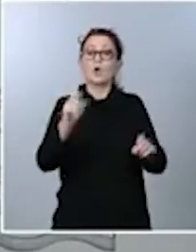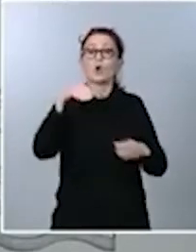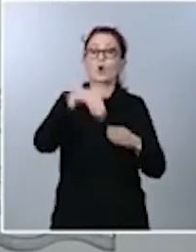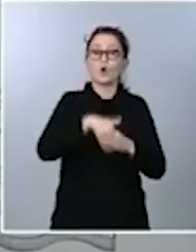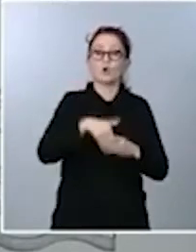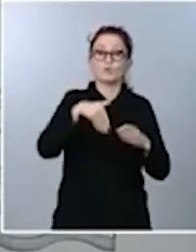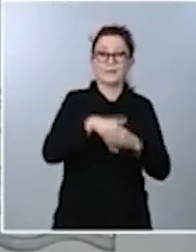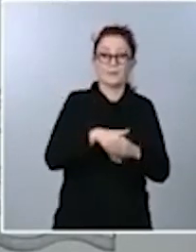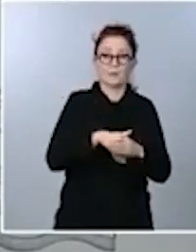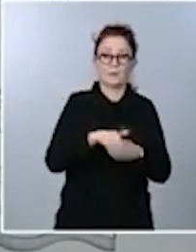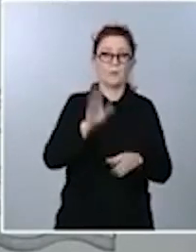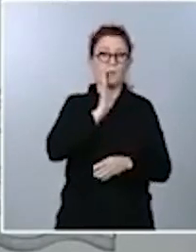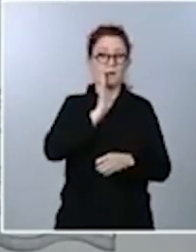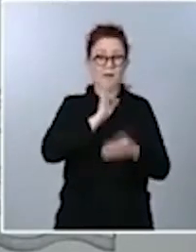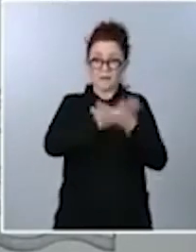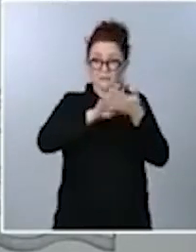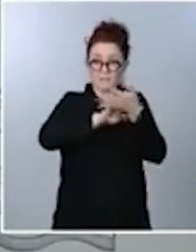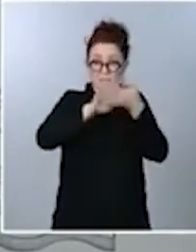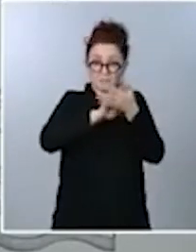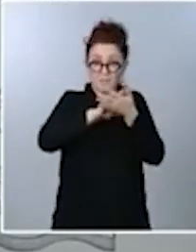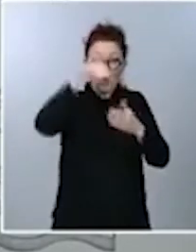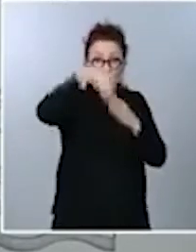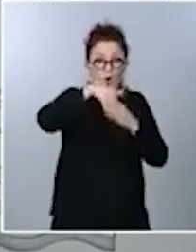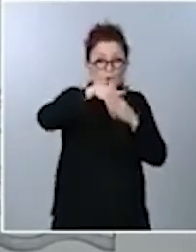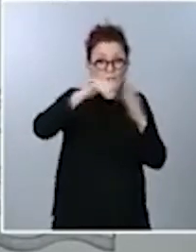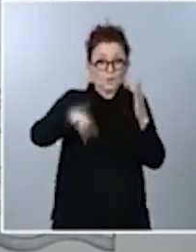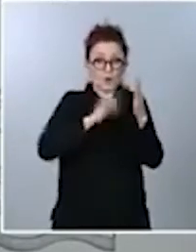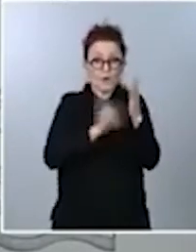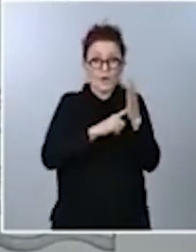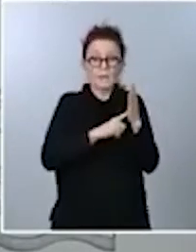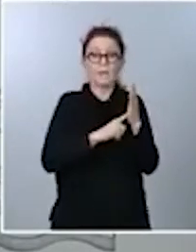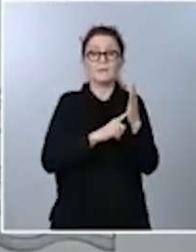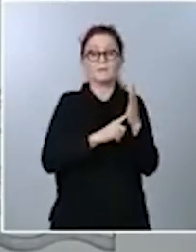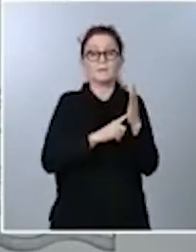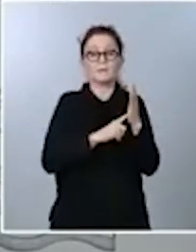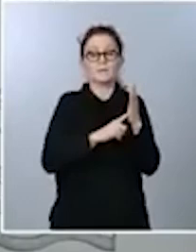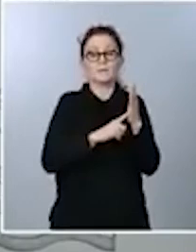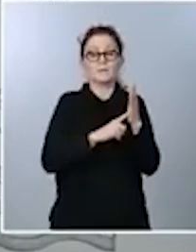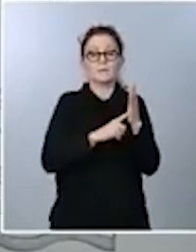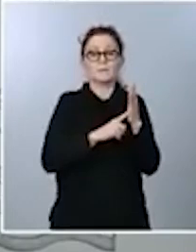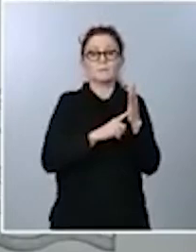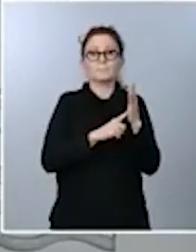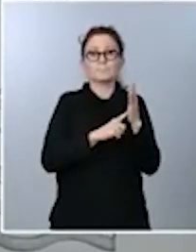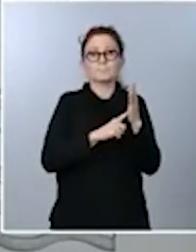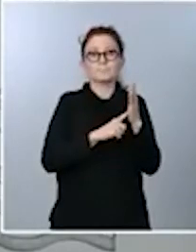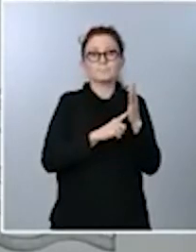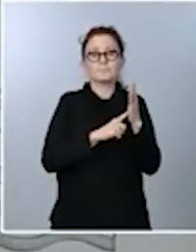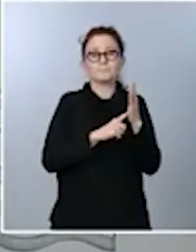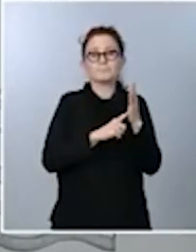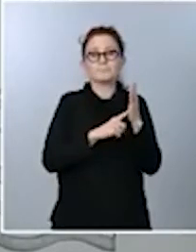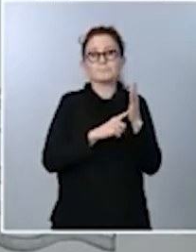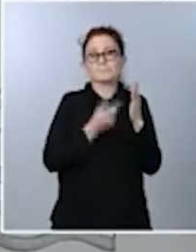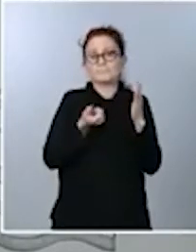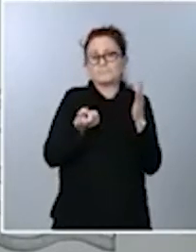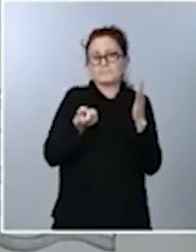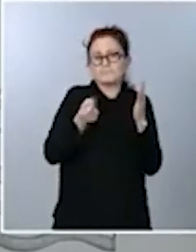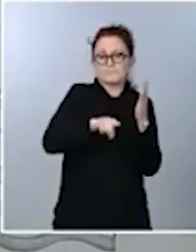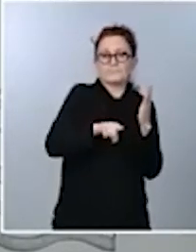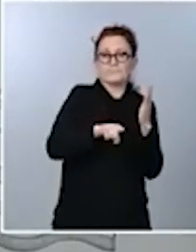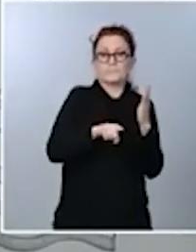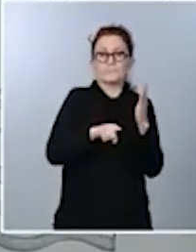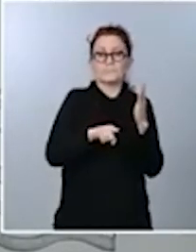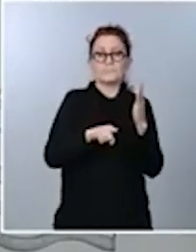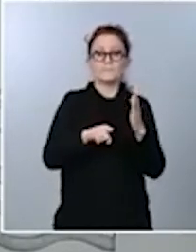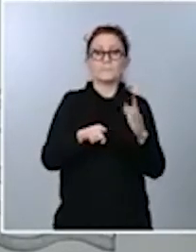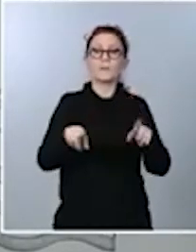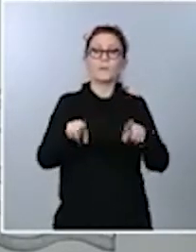anteriormente, de la ley es un contenido en el que tenemos bastantes similitudes, bastantes semejanzas, como pudimos poner en valor en